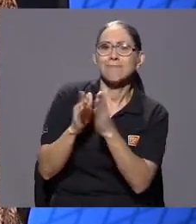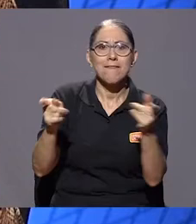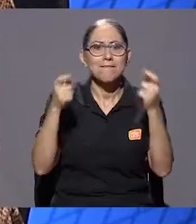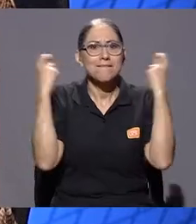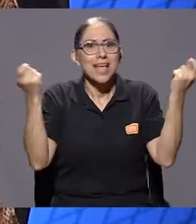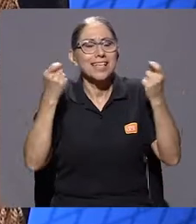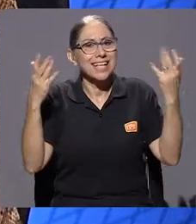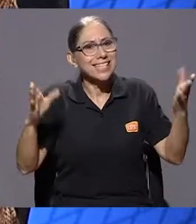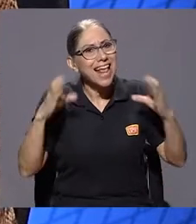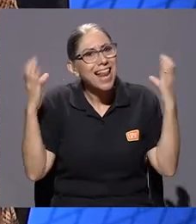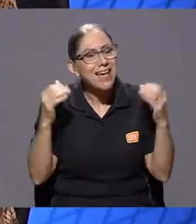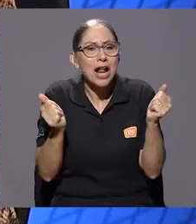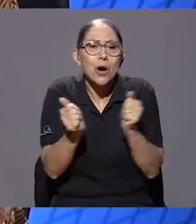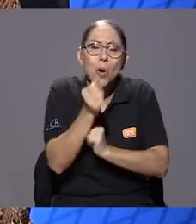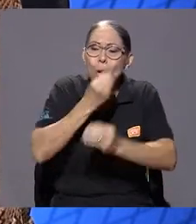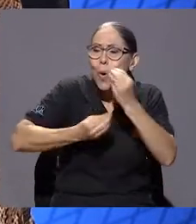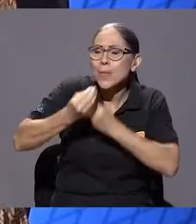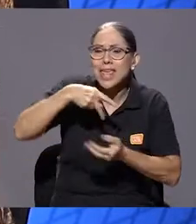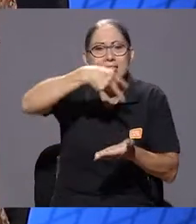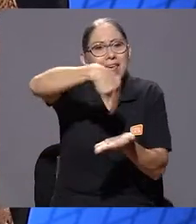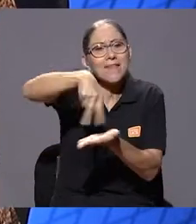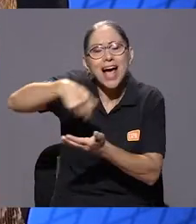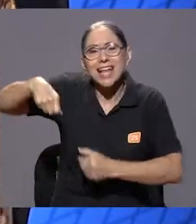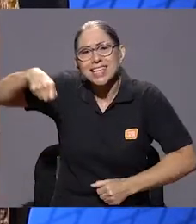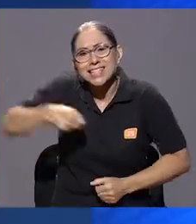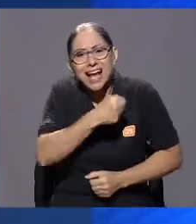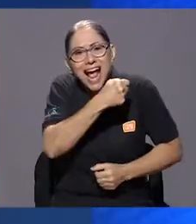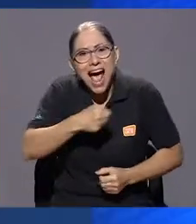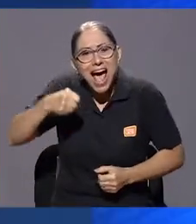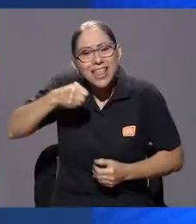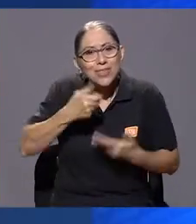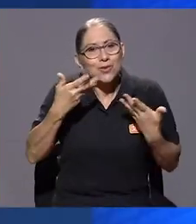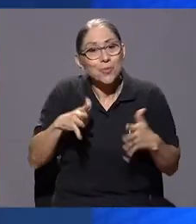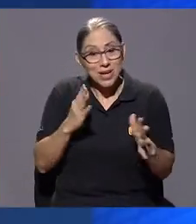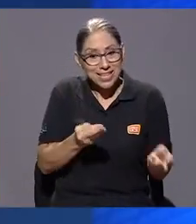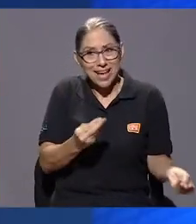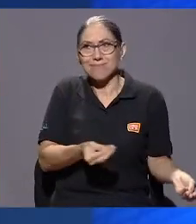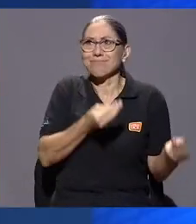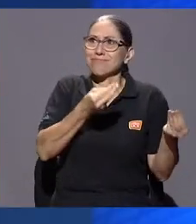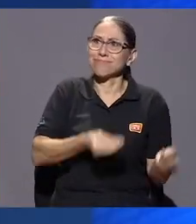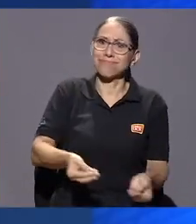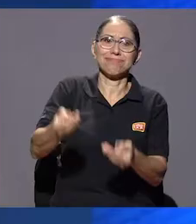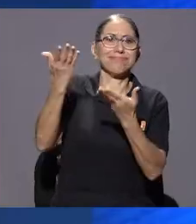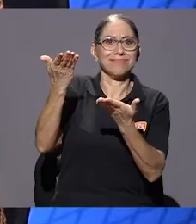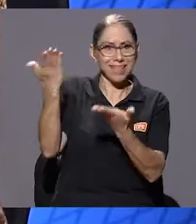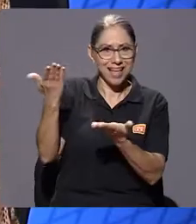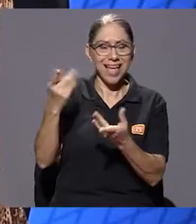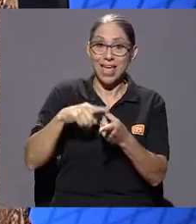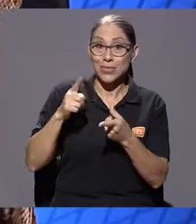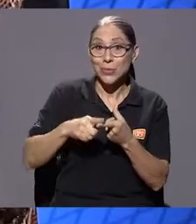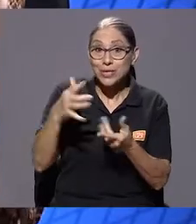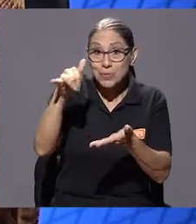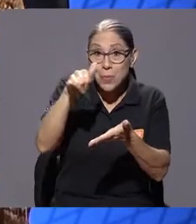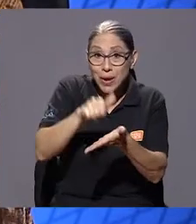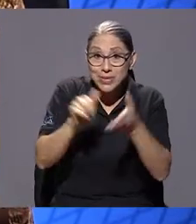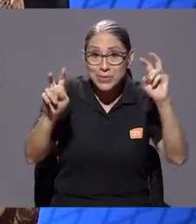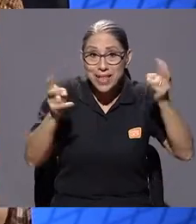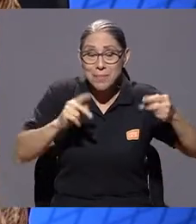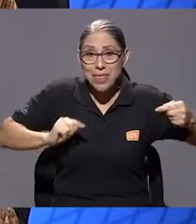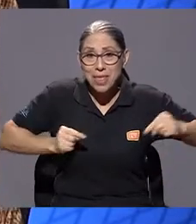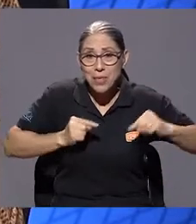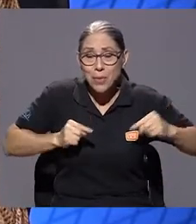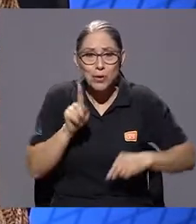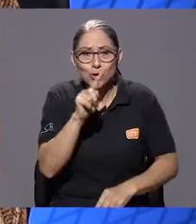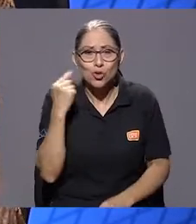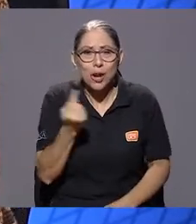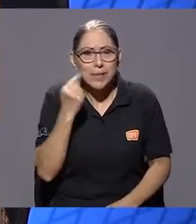comida, con bailes, con cantos, porque se le están entregando a este ser divino, exactamente. Entonces, por eso es que el tema del duelo, no solamente pensar en qué es de